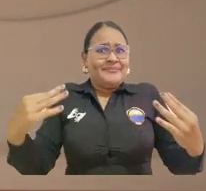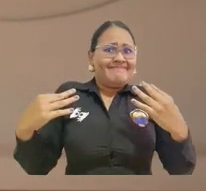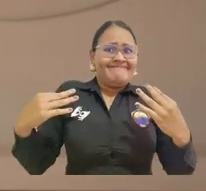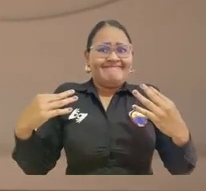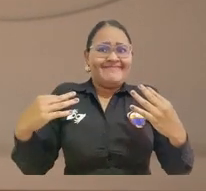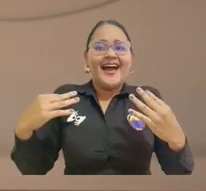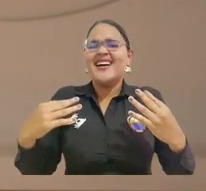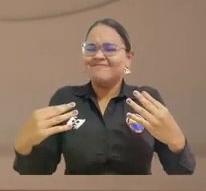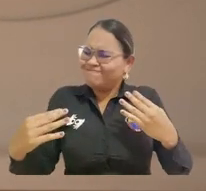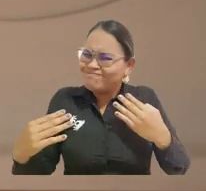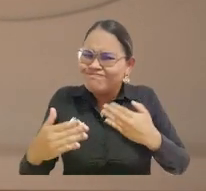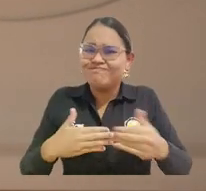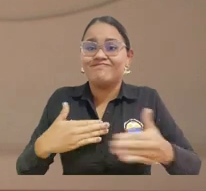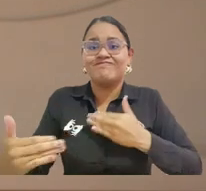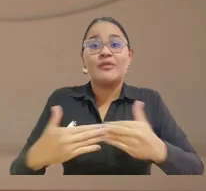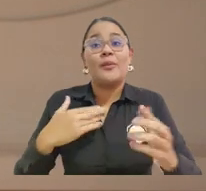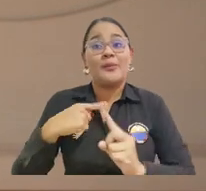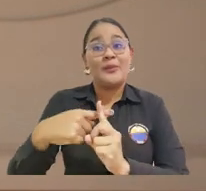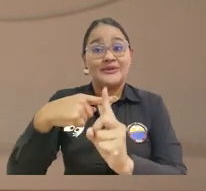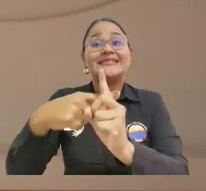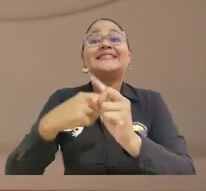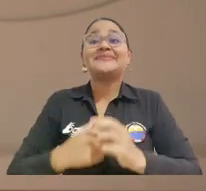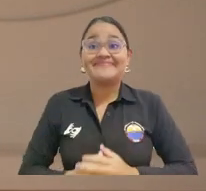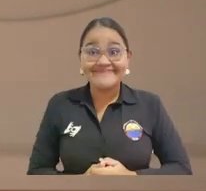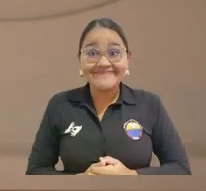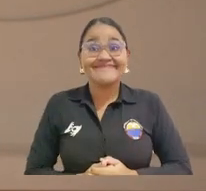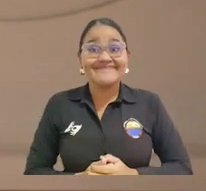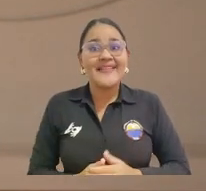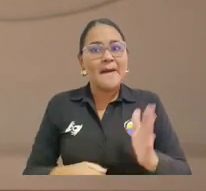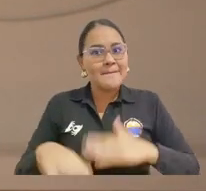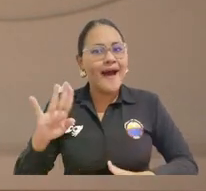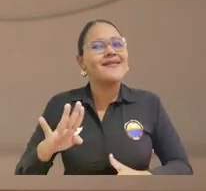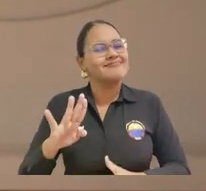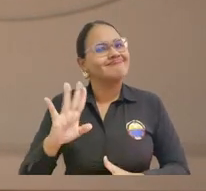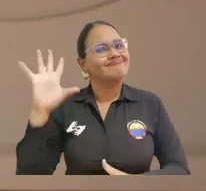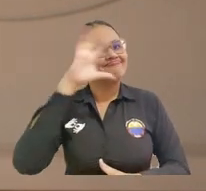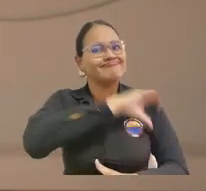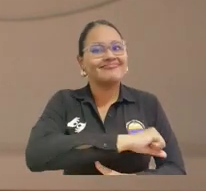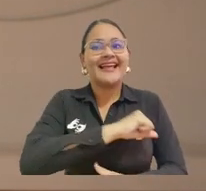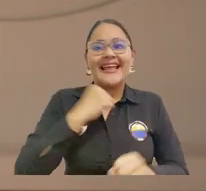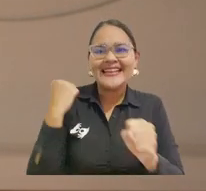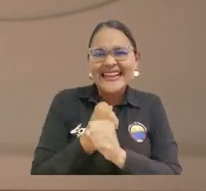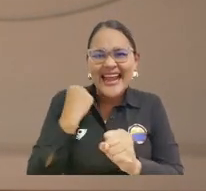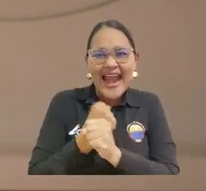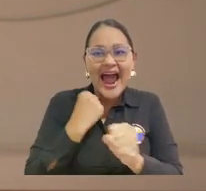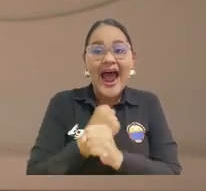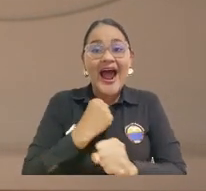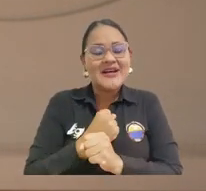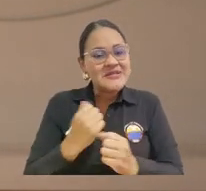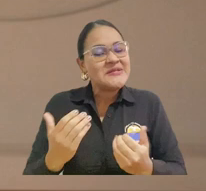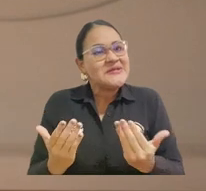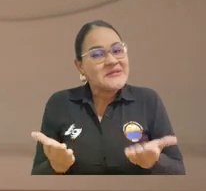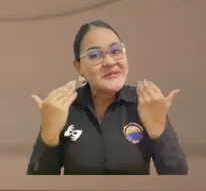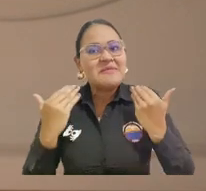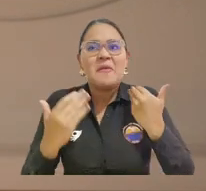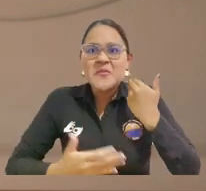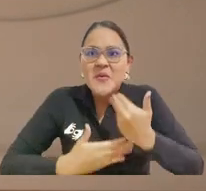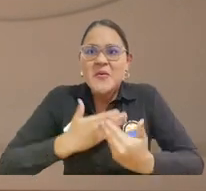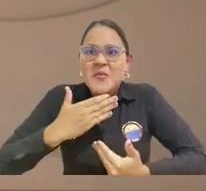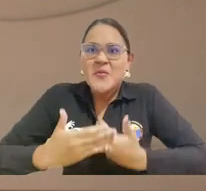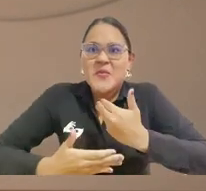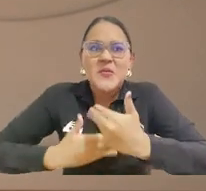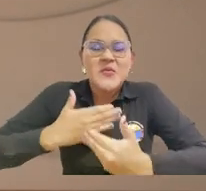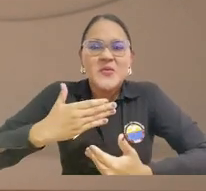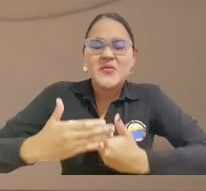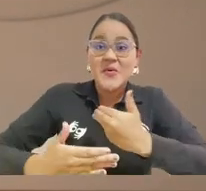vencer la ansiedad y sobre todo darse cuenta que el trabajo que están haciendo es un trabajo que